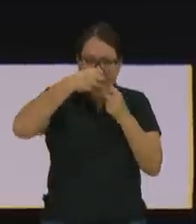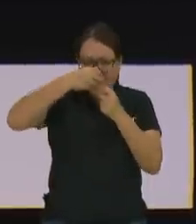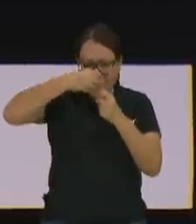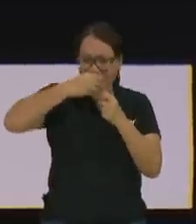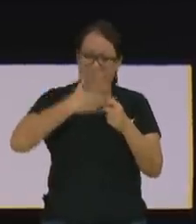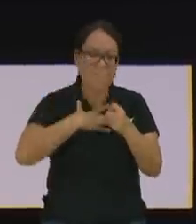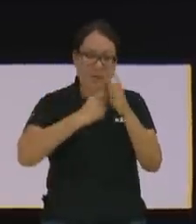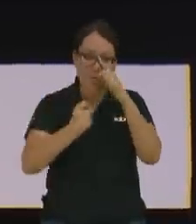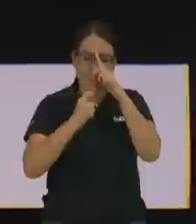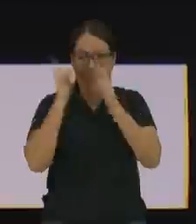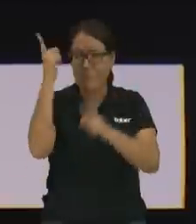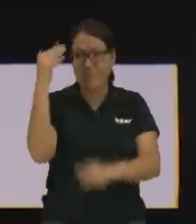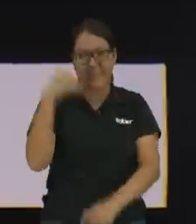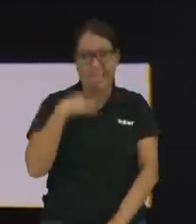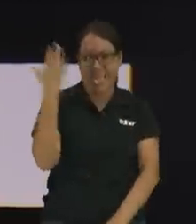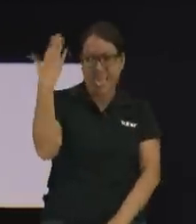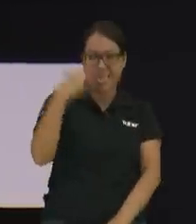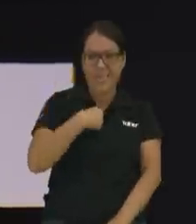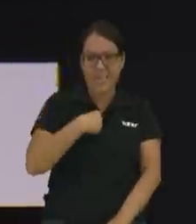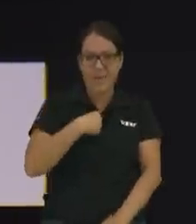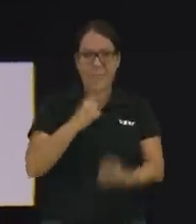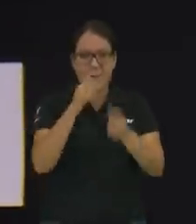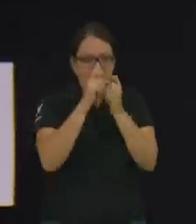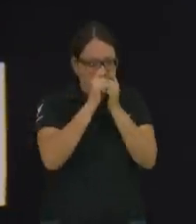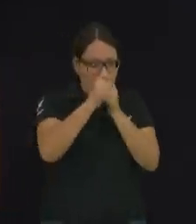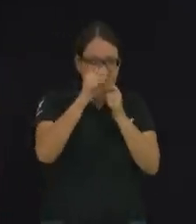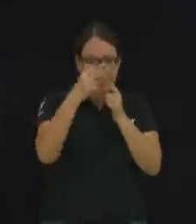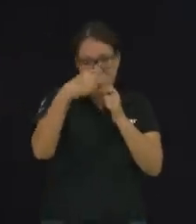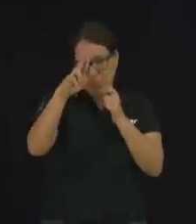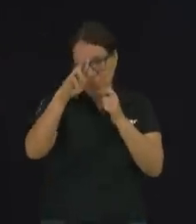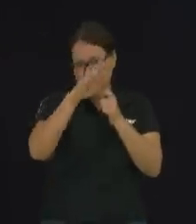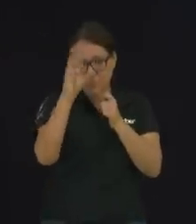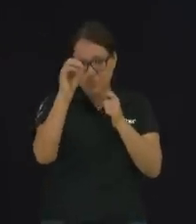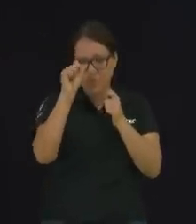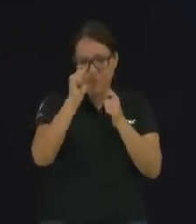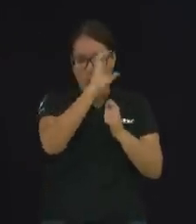que nos comemos, pero ¿quién puede superar los churritos con Coca-Cola?